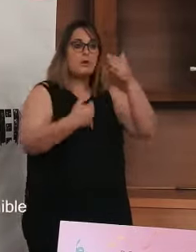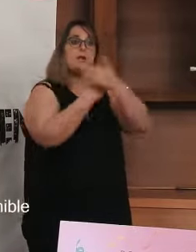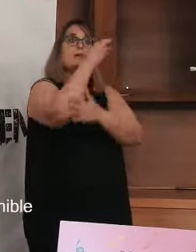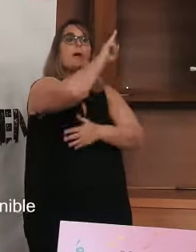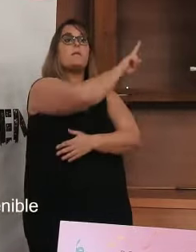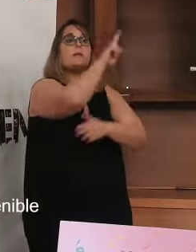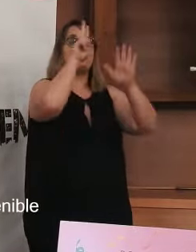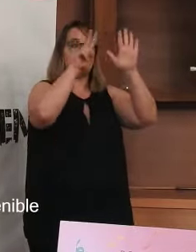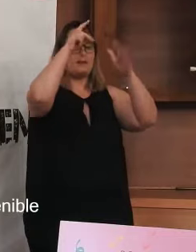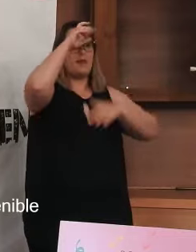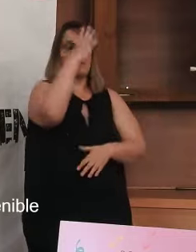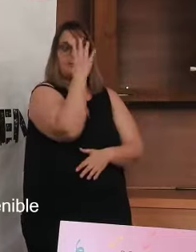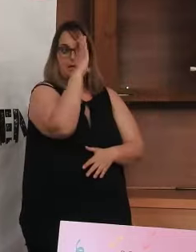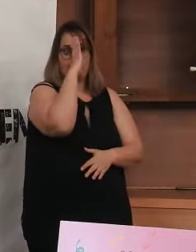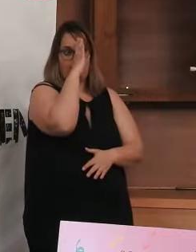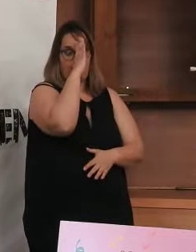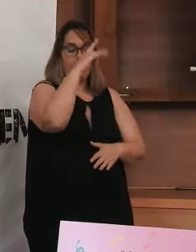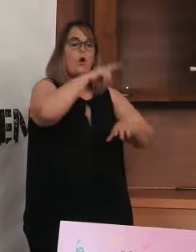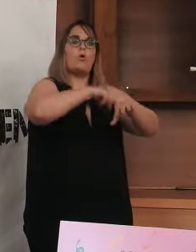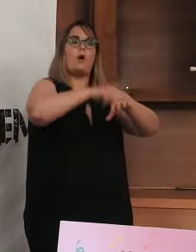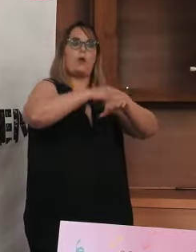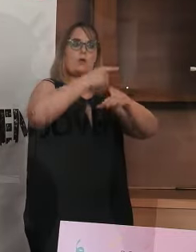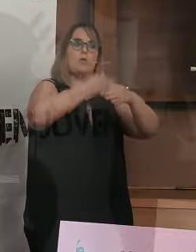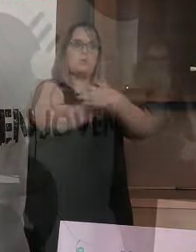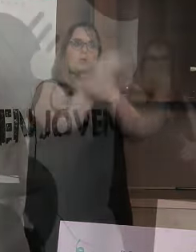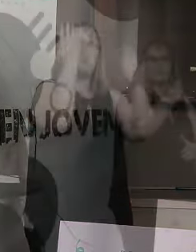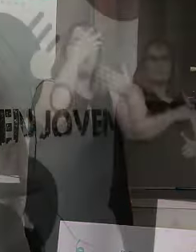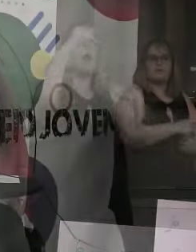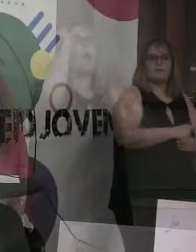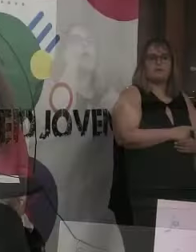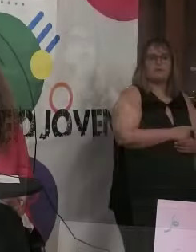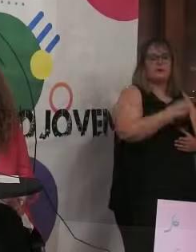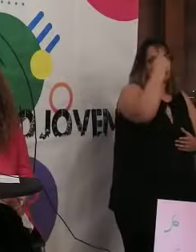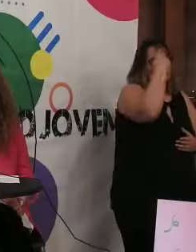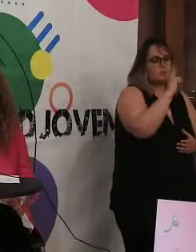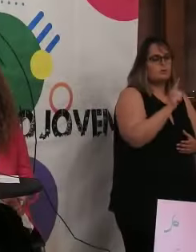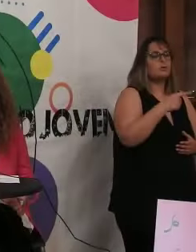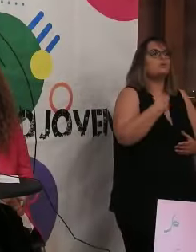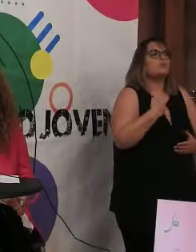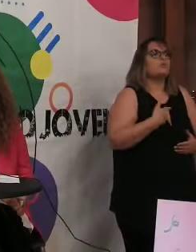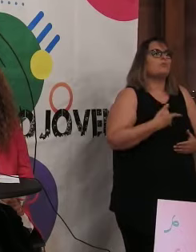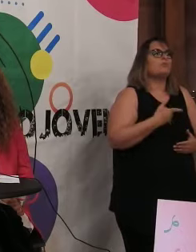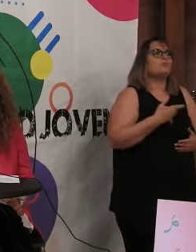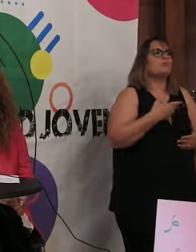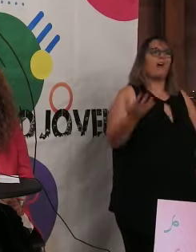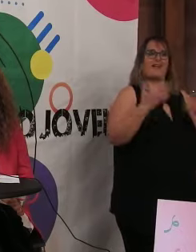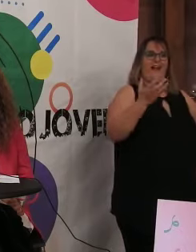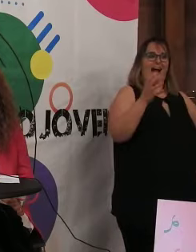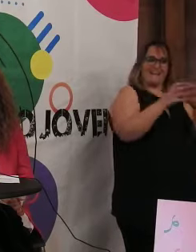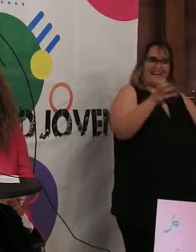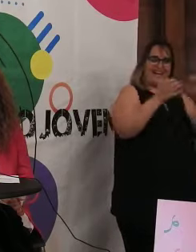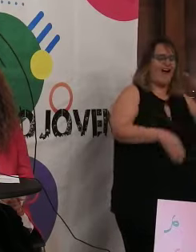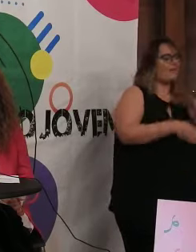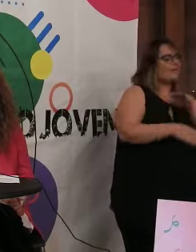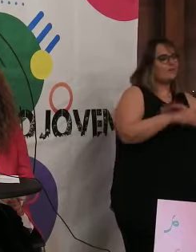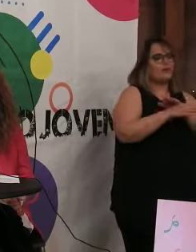febrero, en horario de mañana, a las 12 y media de la mañana. No sé, yo le daría ánimo a seguir,